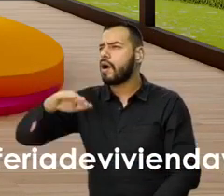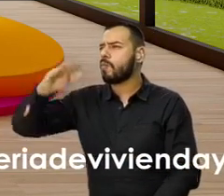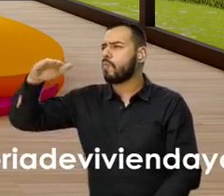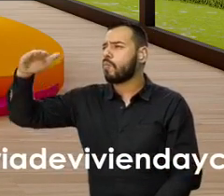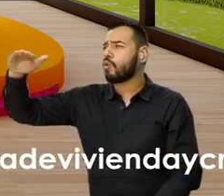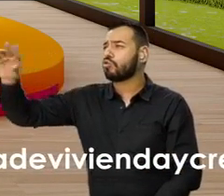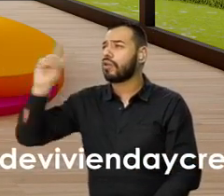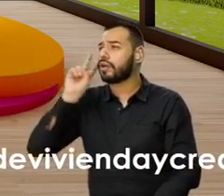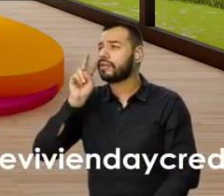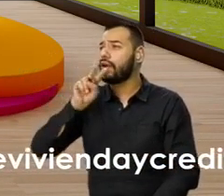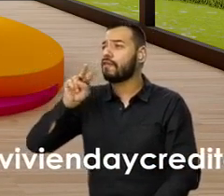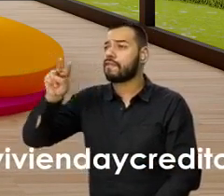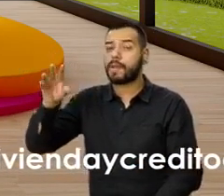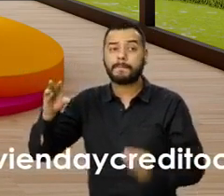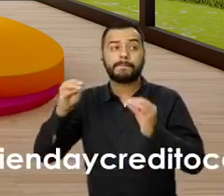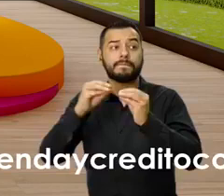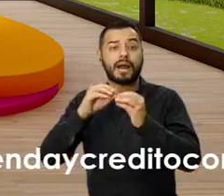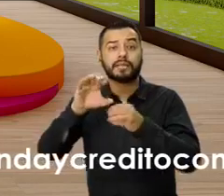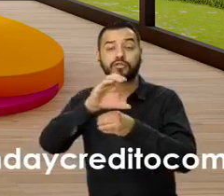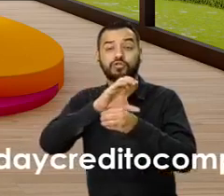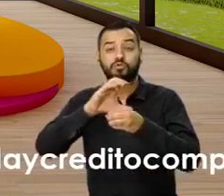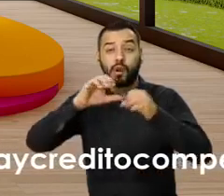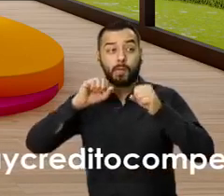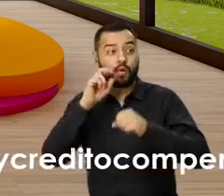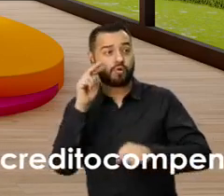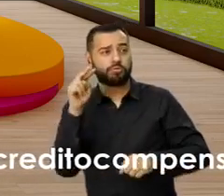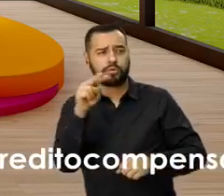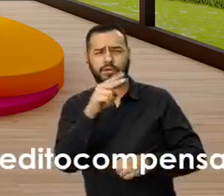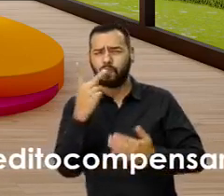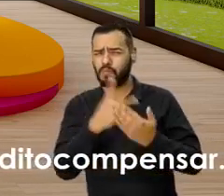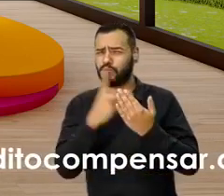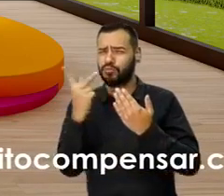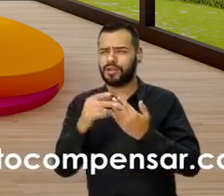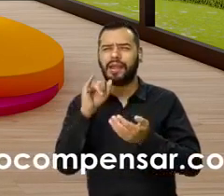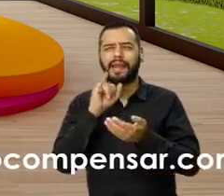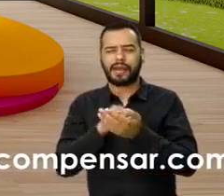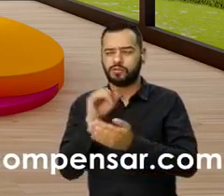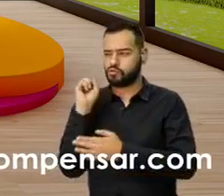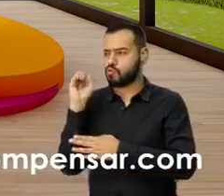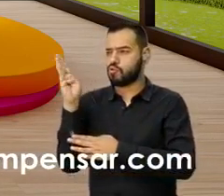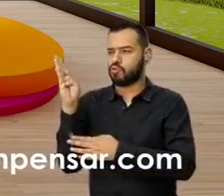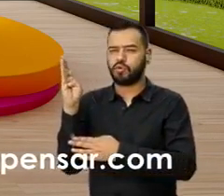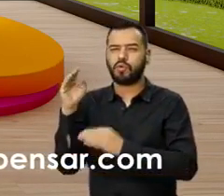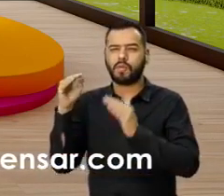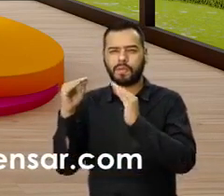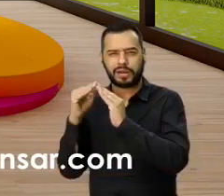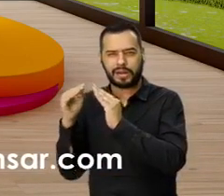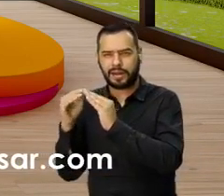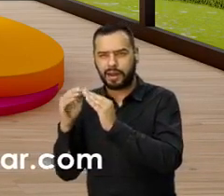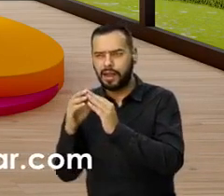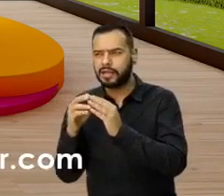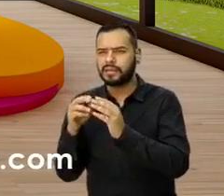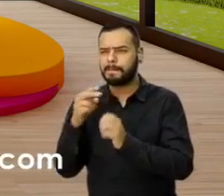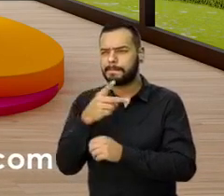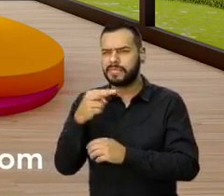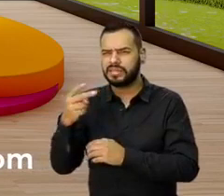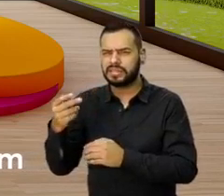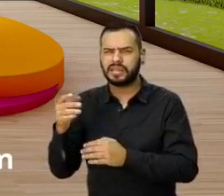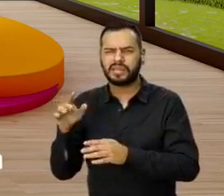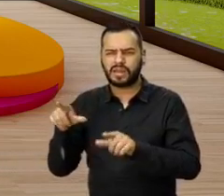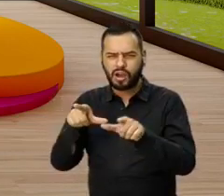y ve adicionalmente la ciudad. Este proyecto es espectacular. Eso es un clubhouse con piscinas, zonas húmedas,